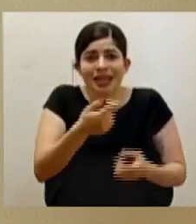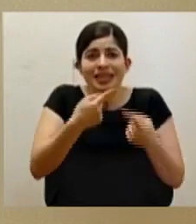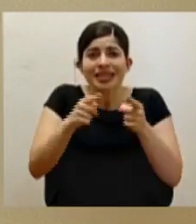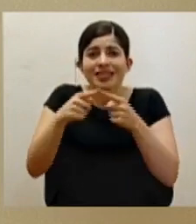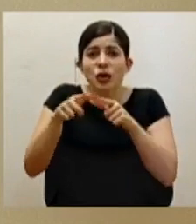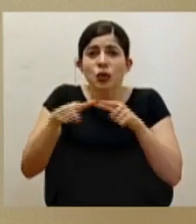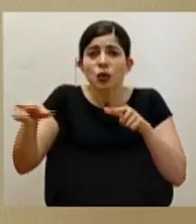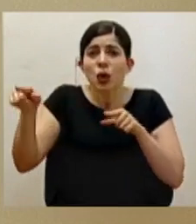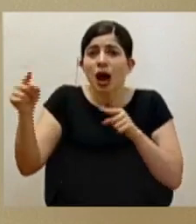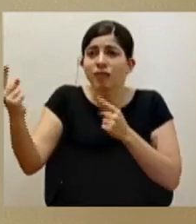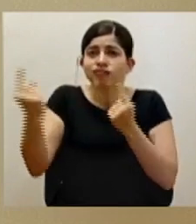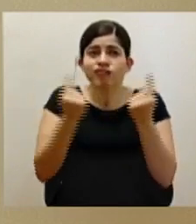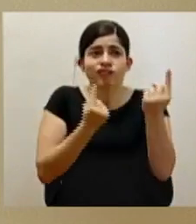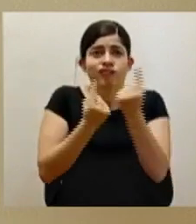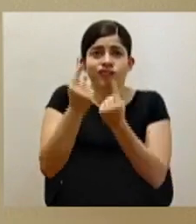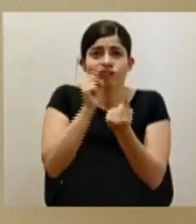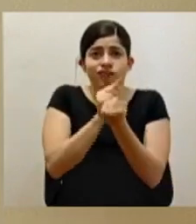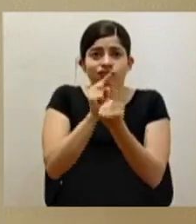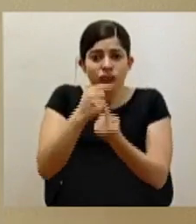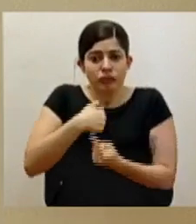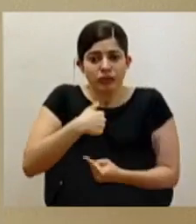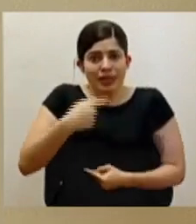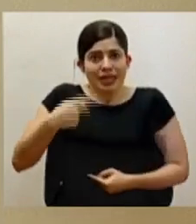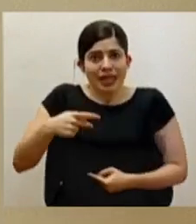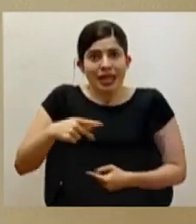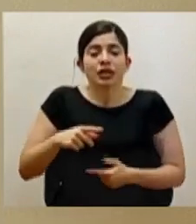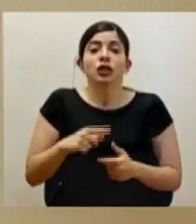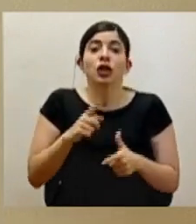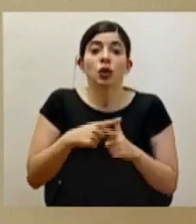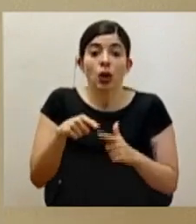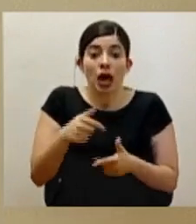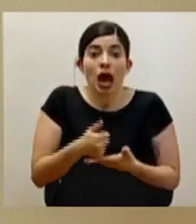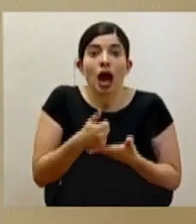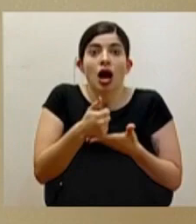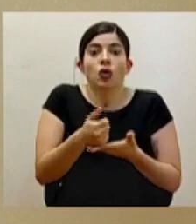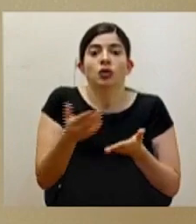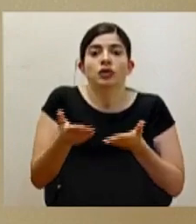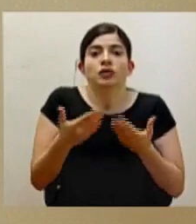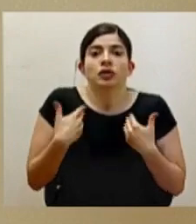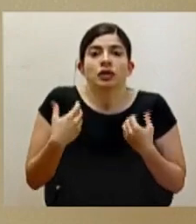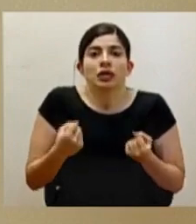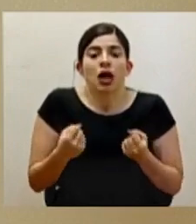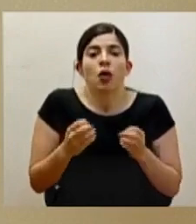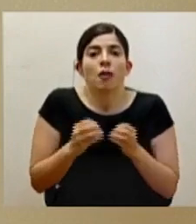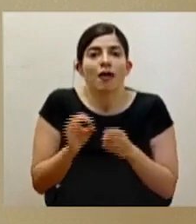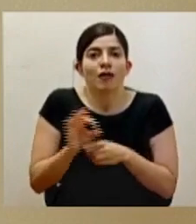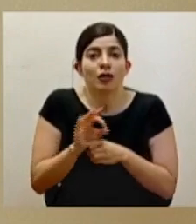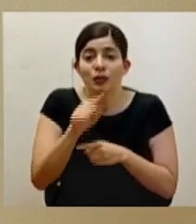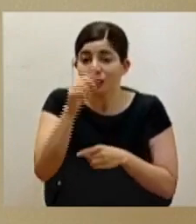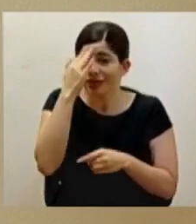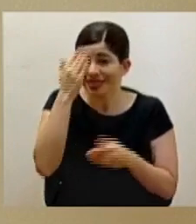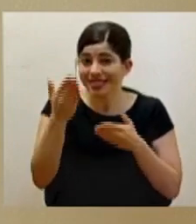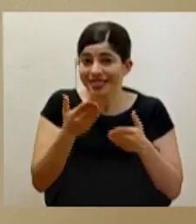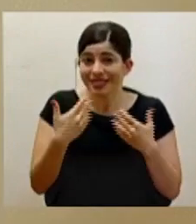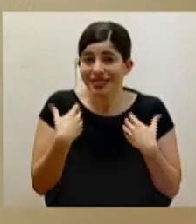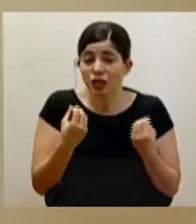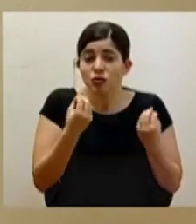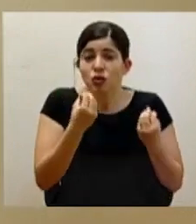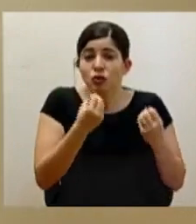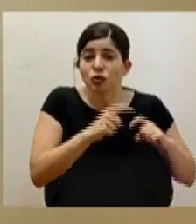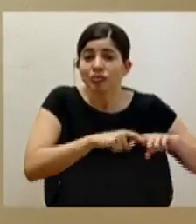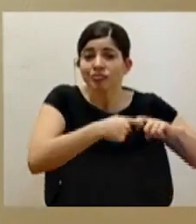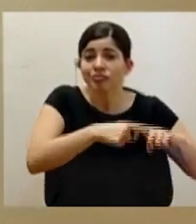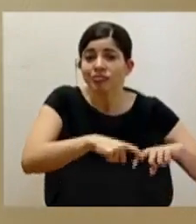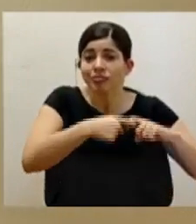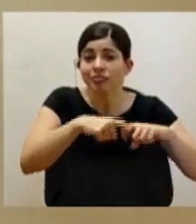partes del país. Esto va a permitir reactivación de los servicios de salud en general. Recordemos que muchos de los servicios de salud han sido interrumpidos, han